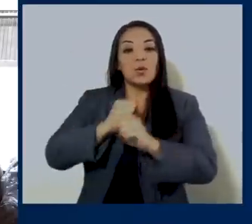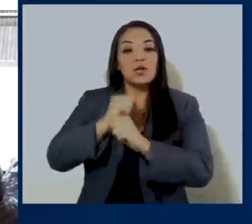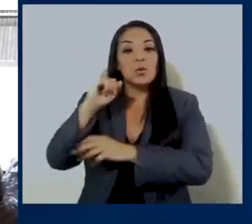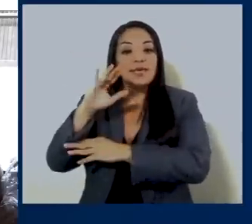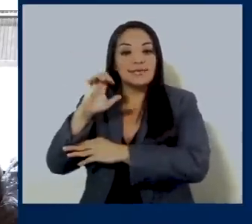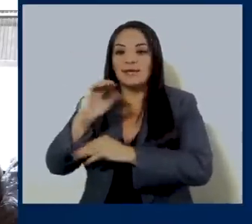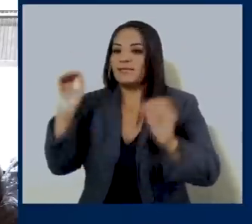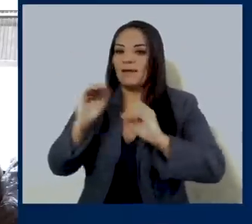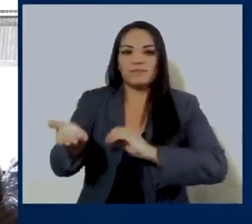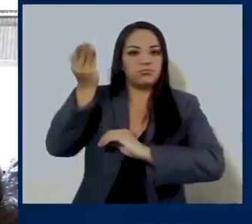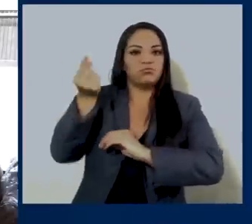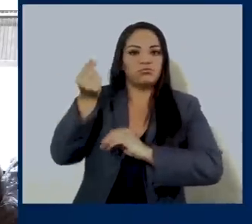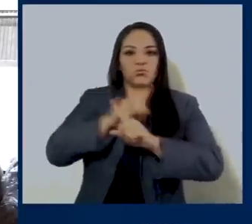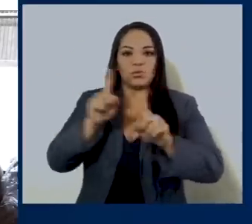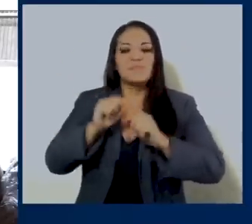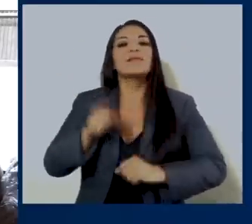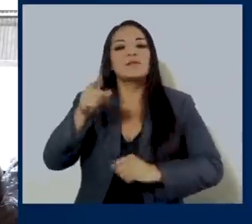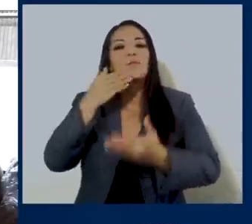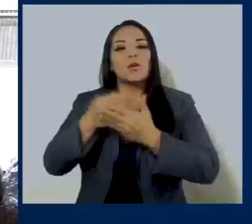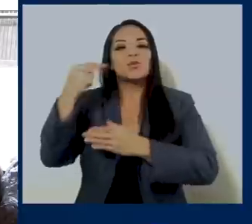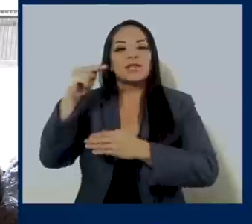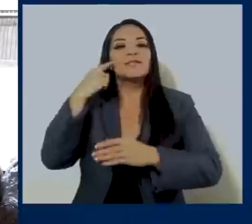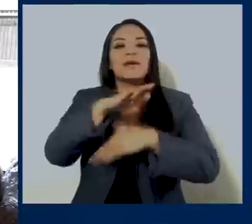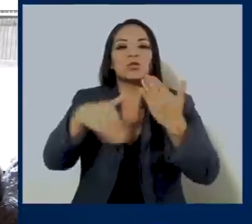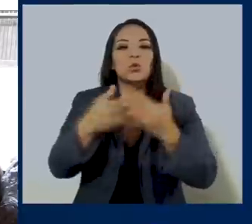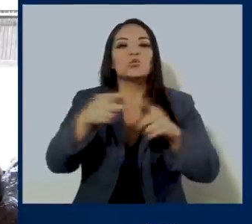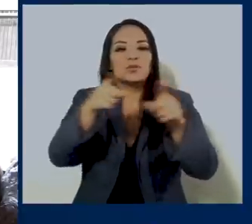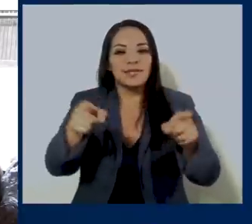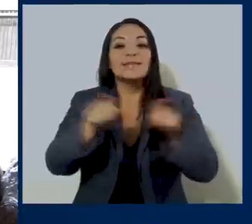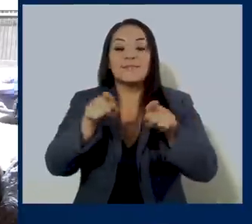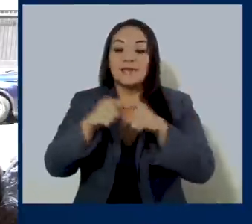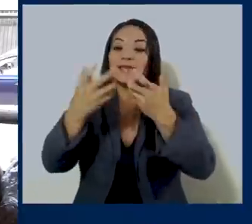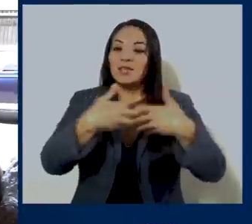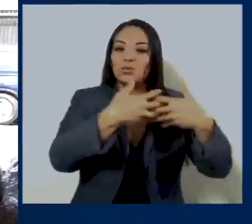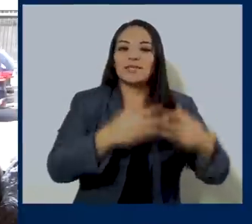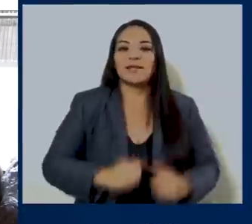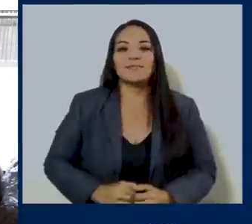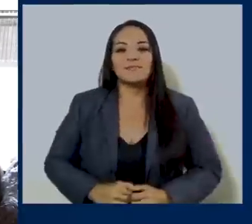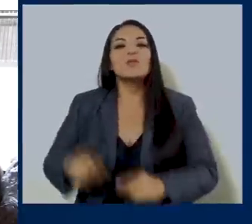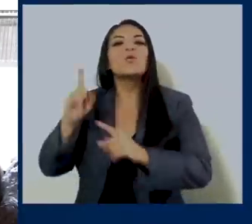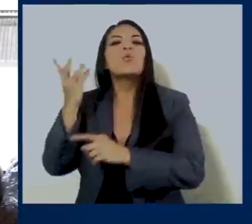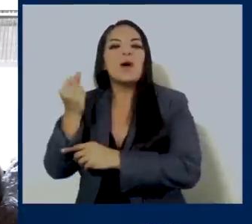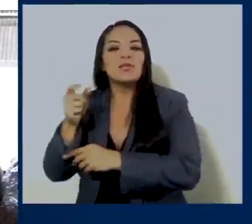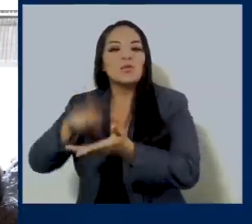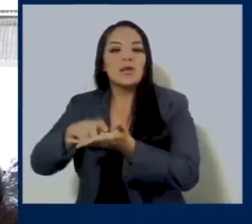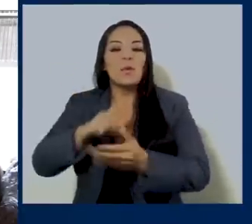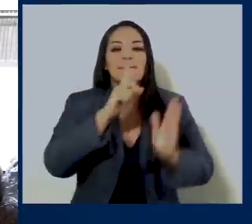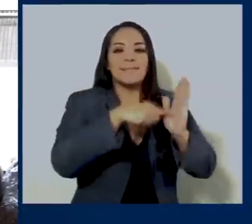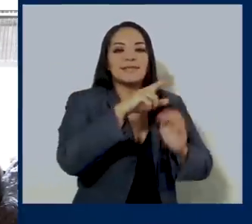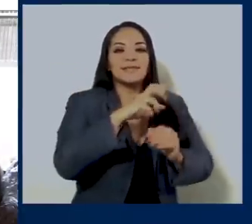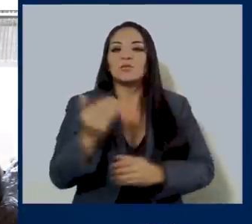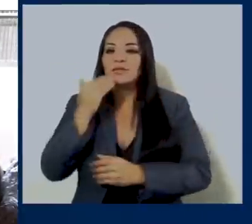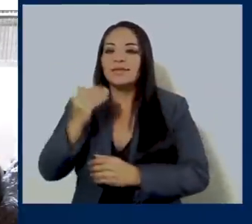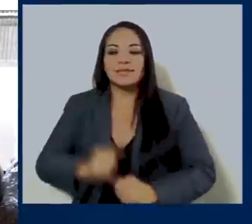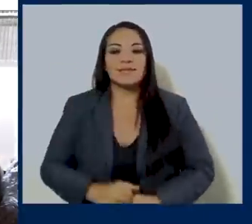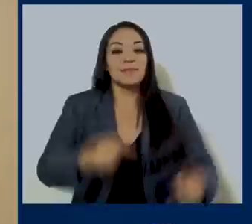año, el ICE no va a pedir aumentos tarifarios. Estas sí son buenas noticias para usted y para la industria. ¿Cuánto le debo? $1,300.